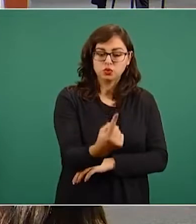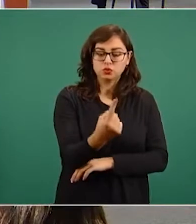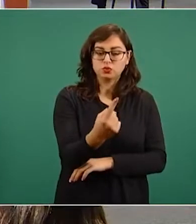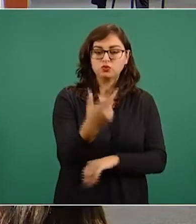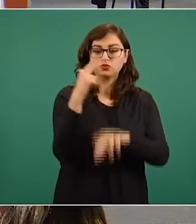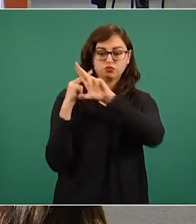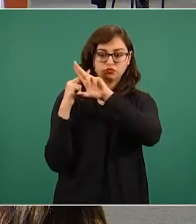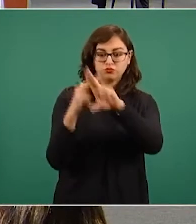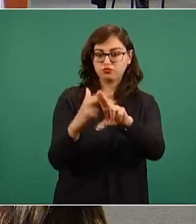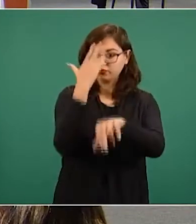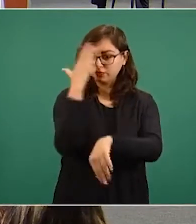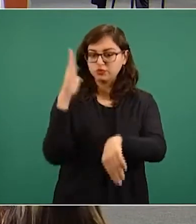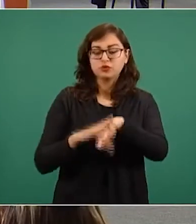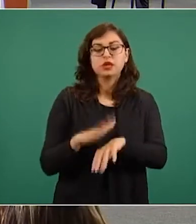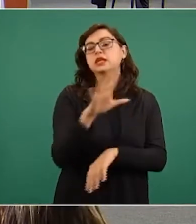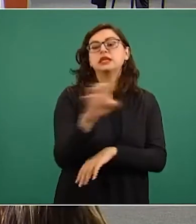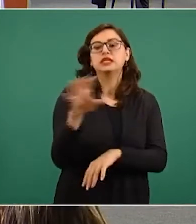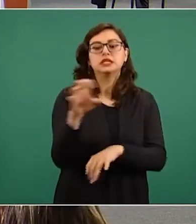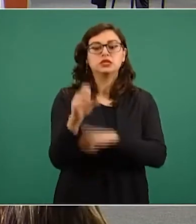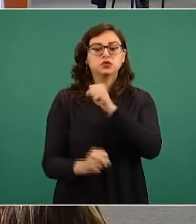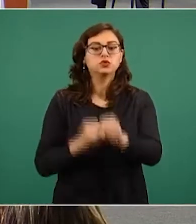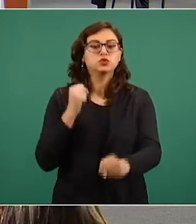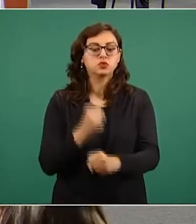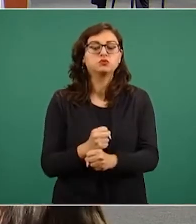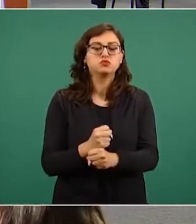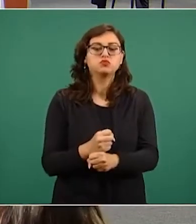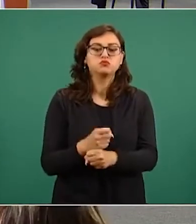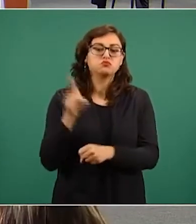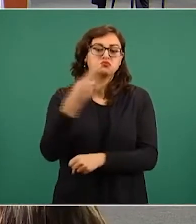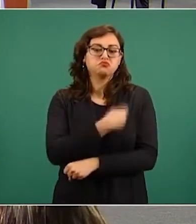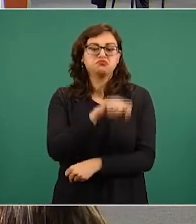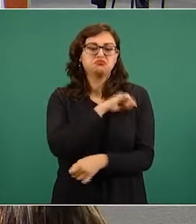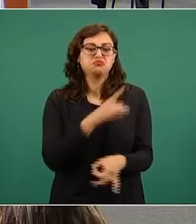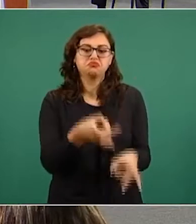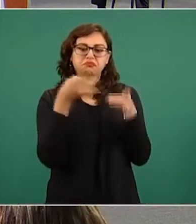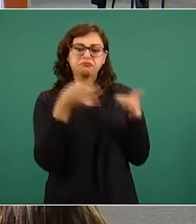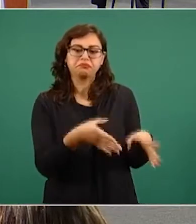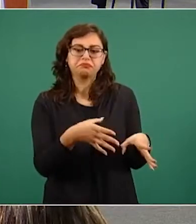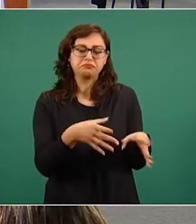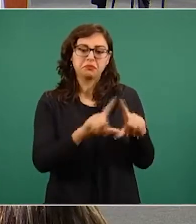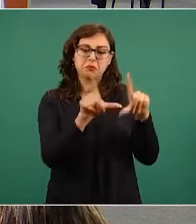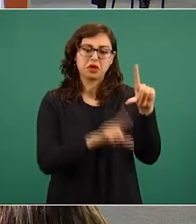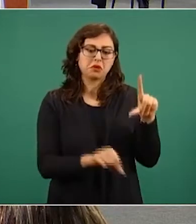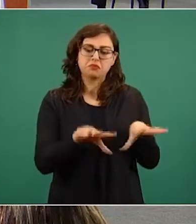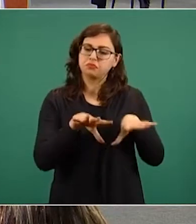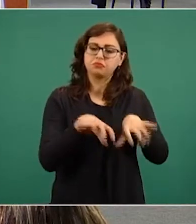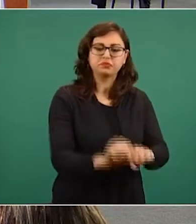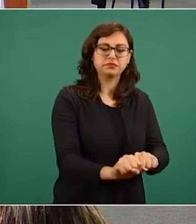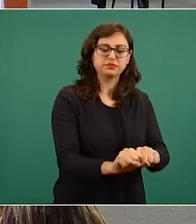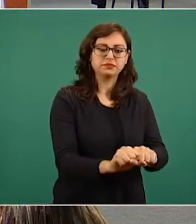conmemorarán 500 años de la caída de Tenochtitlán. Asimismo, dentro de tres años,